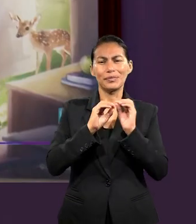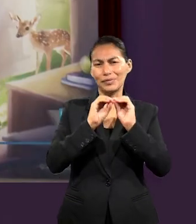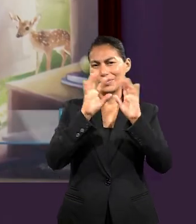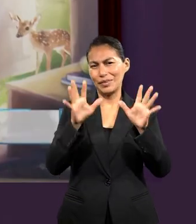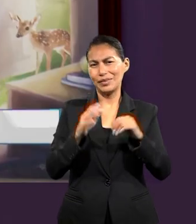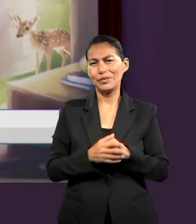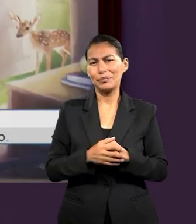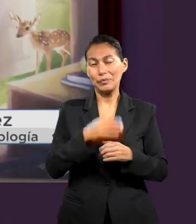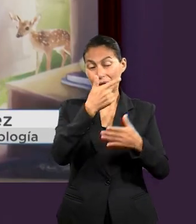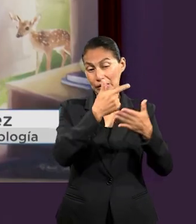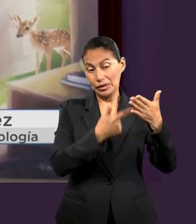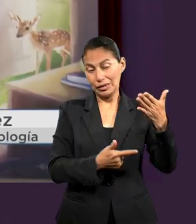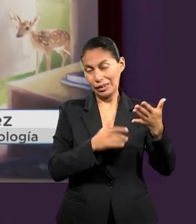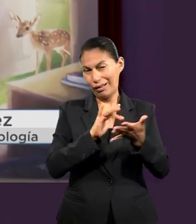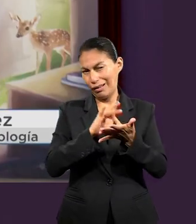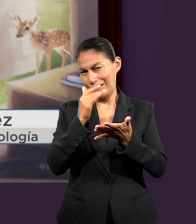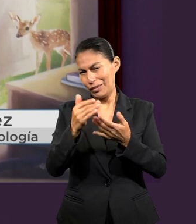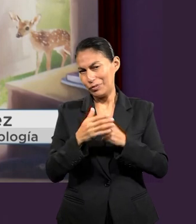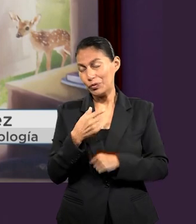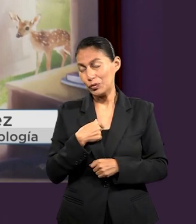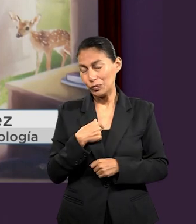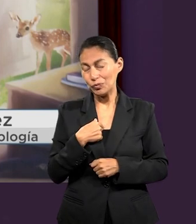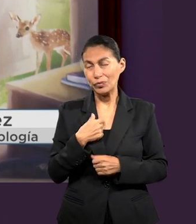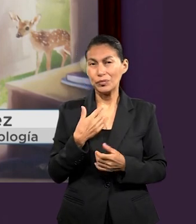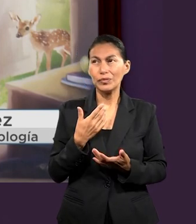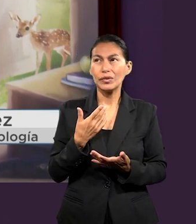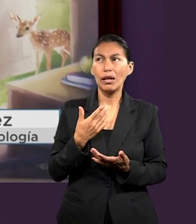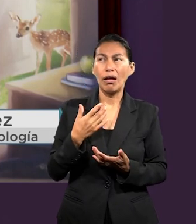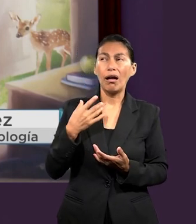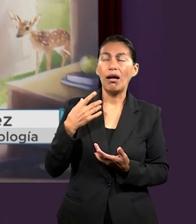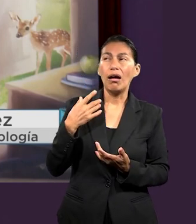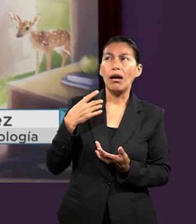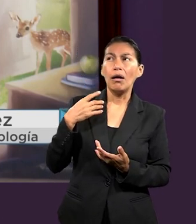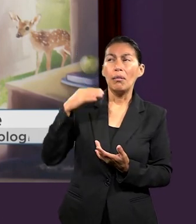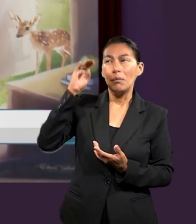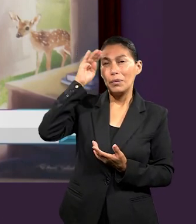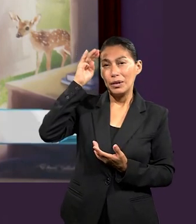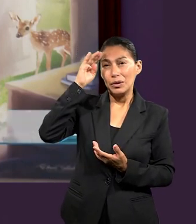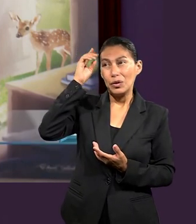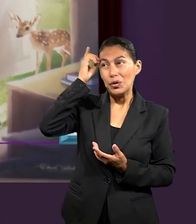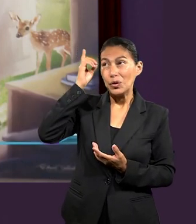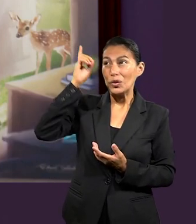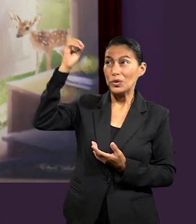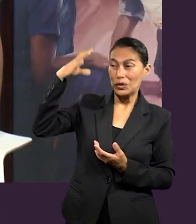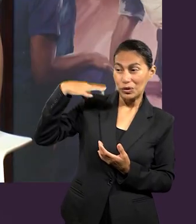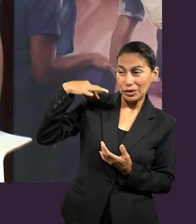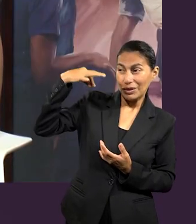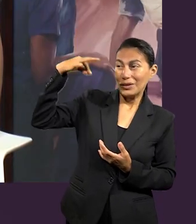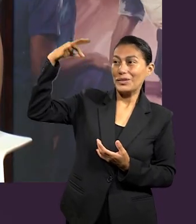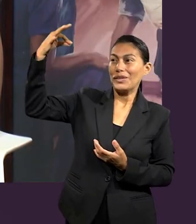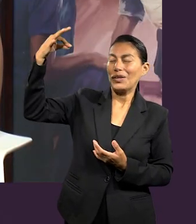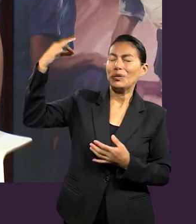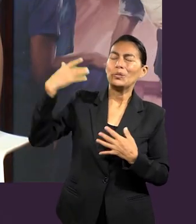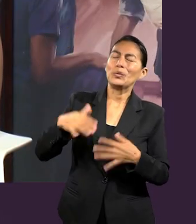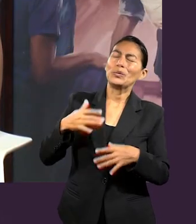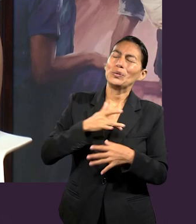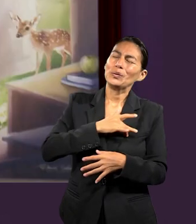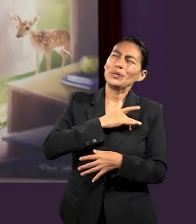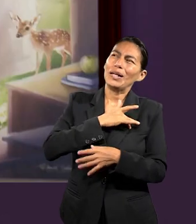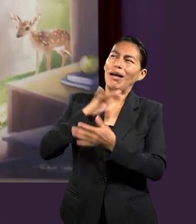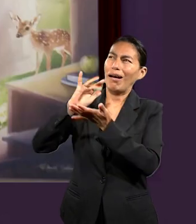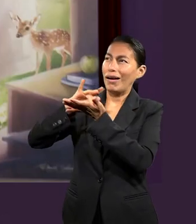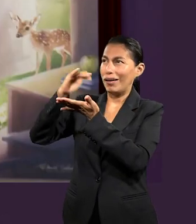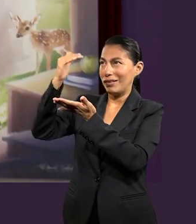de gratitud, pues también nos damos gracias porque Él nos escogió. Y yo creo que todos aquellos que hemos sentido